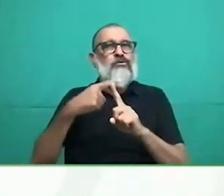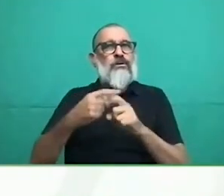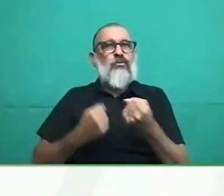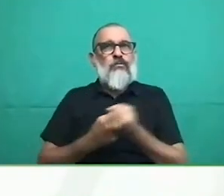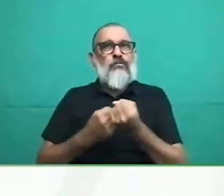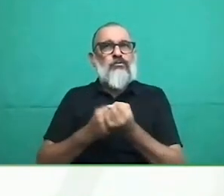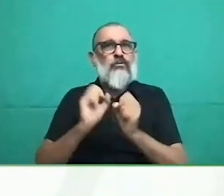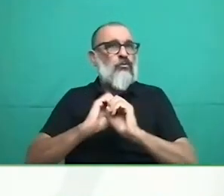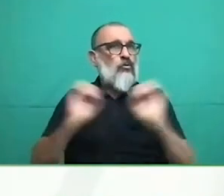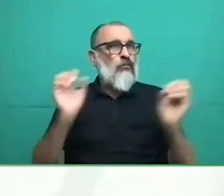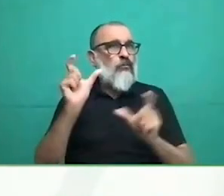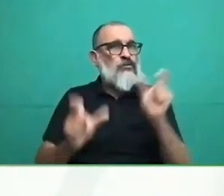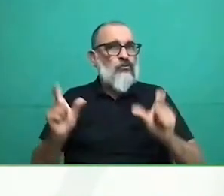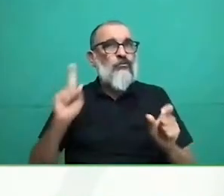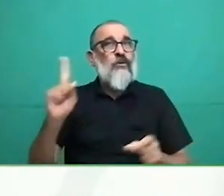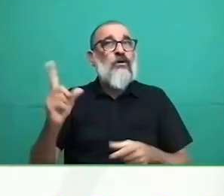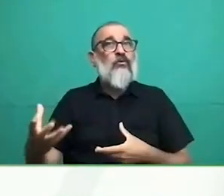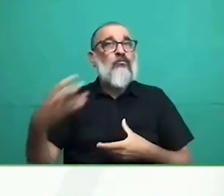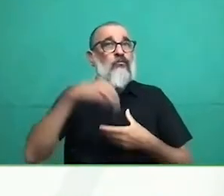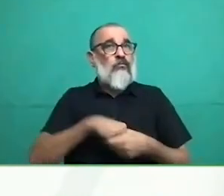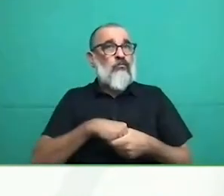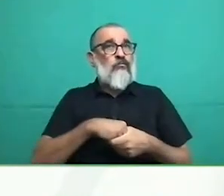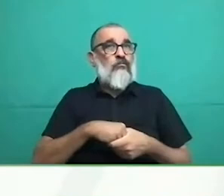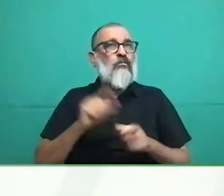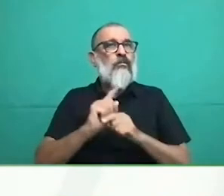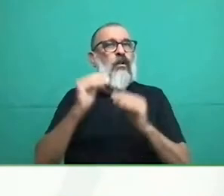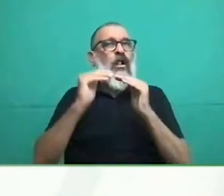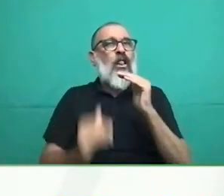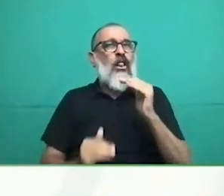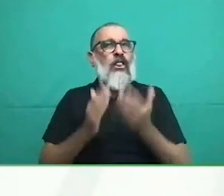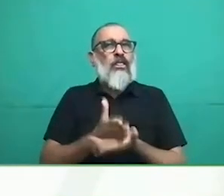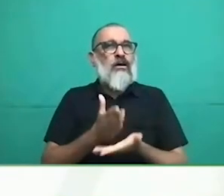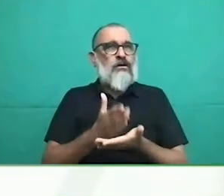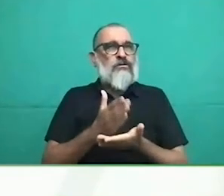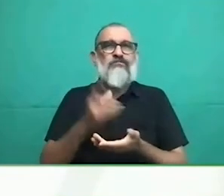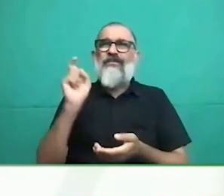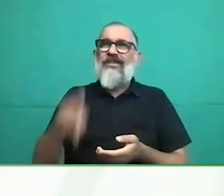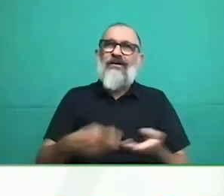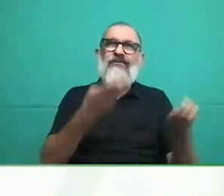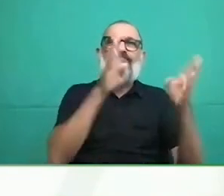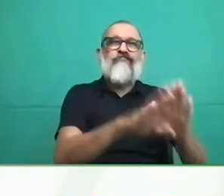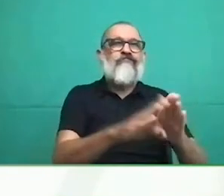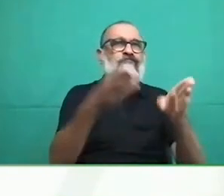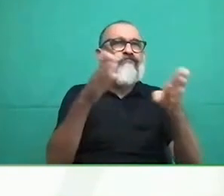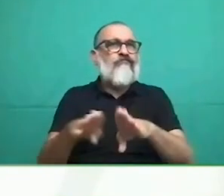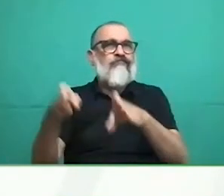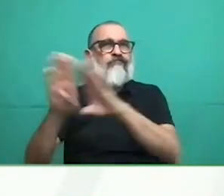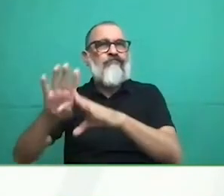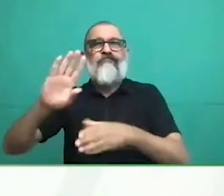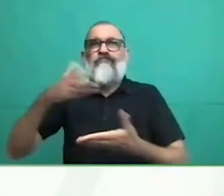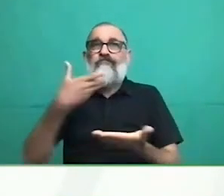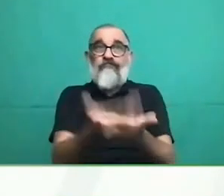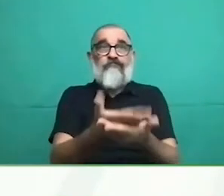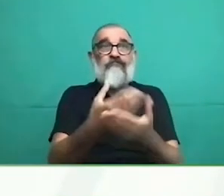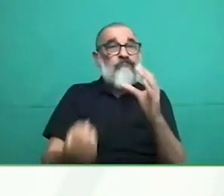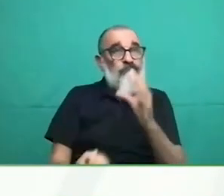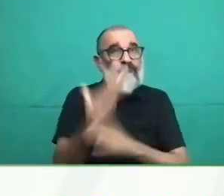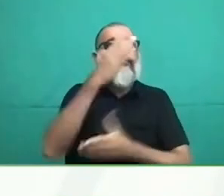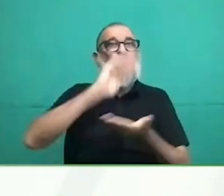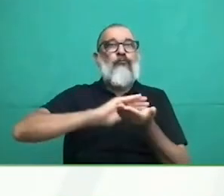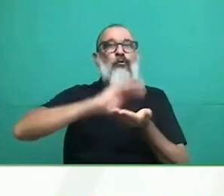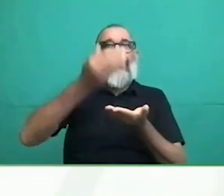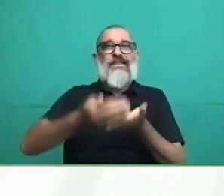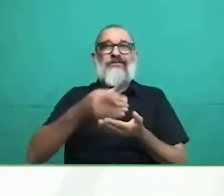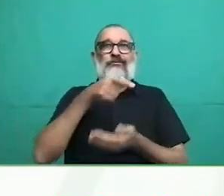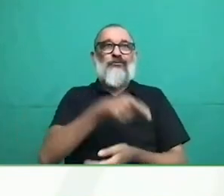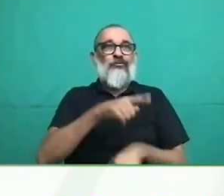asuntos que tuvieran que afrontar, con un apoyo intenso de profesionales del ámbito